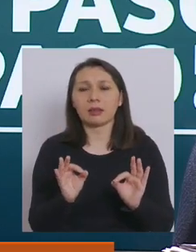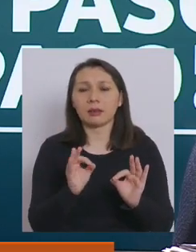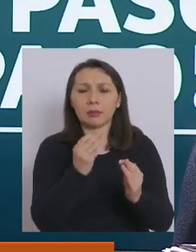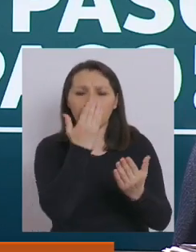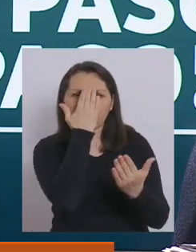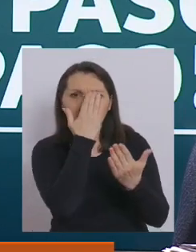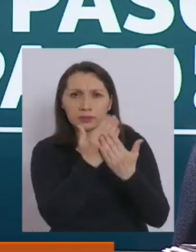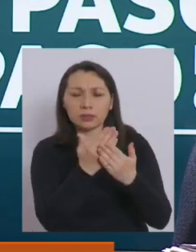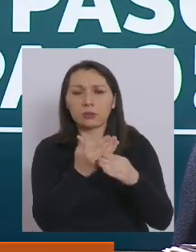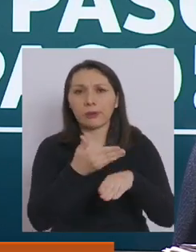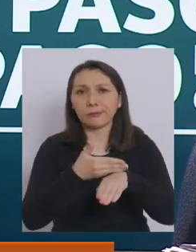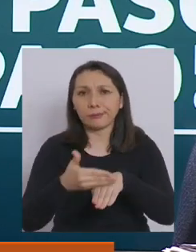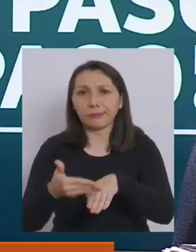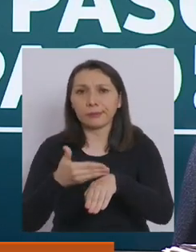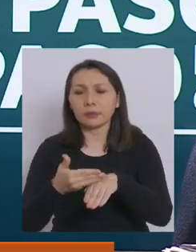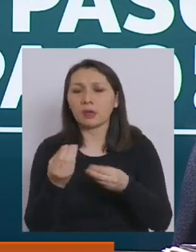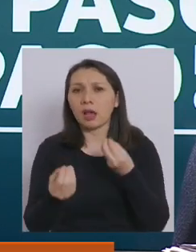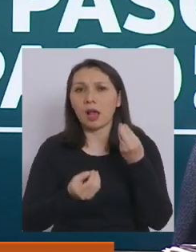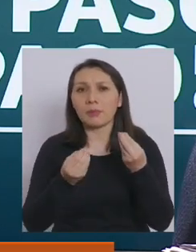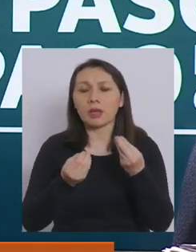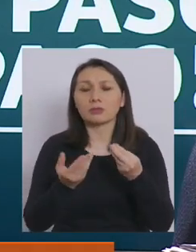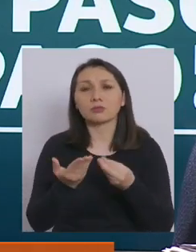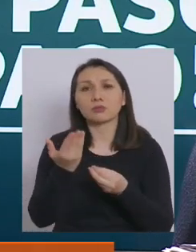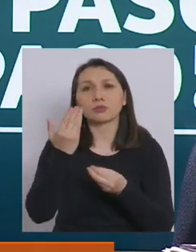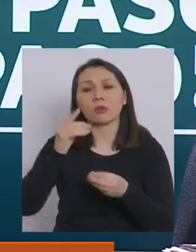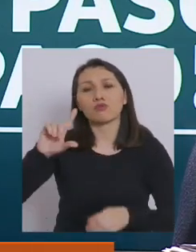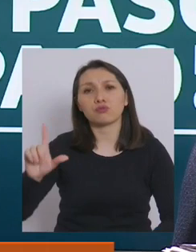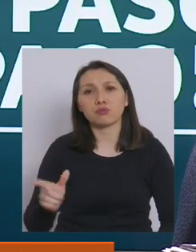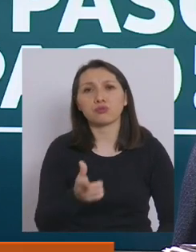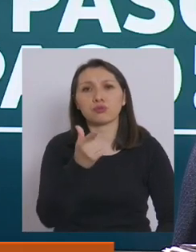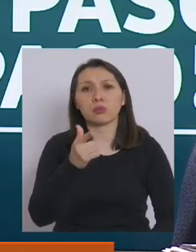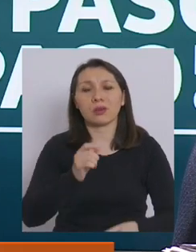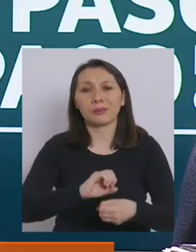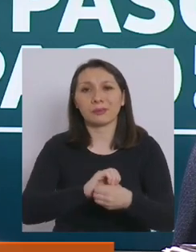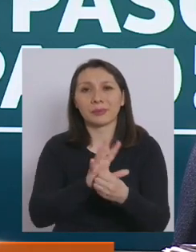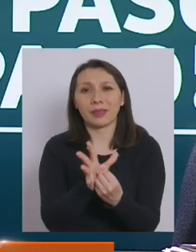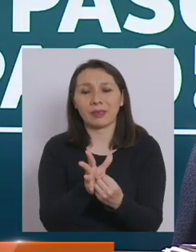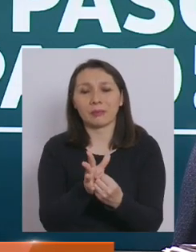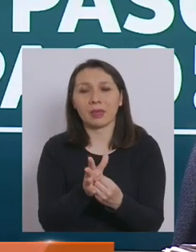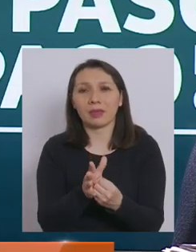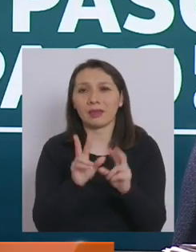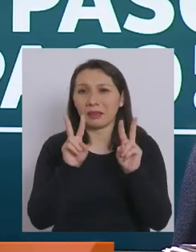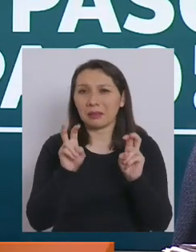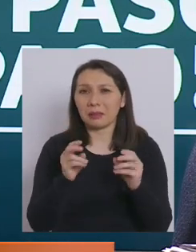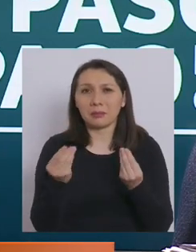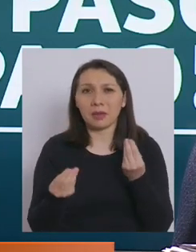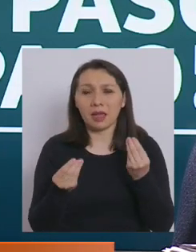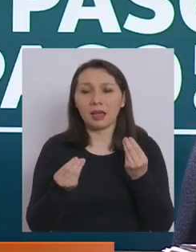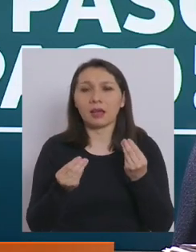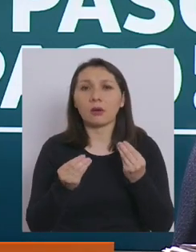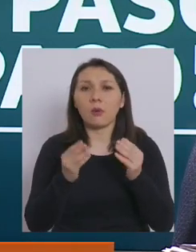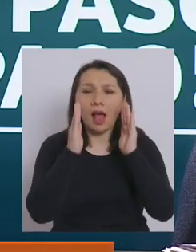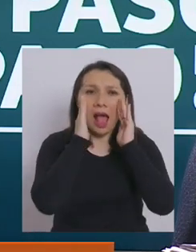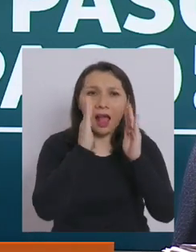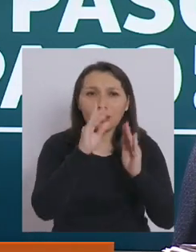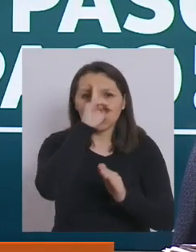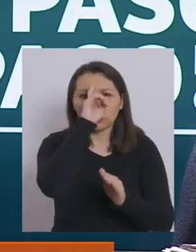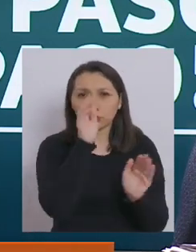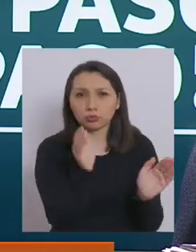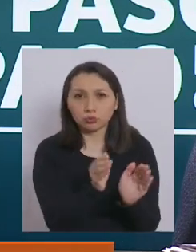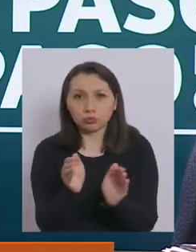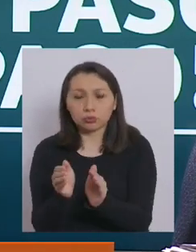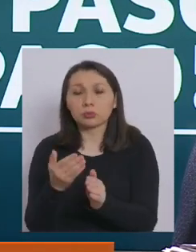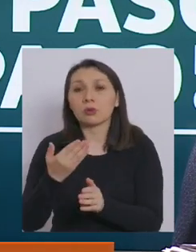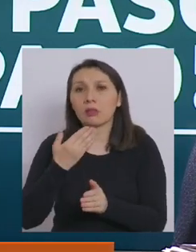frente al retraso producido justamente por esta pandemia en materias de atención primaria